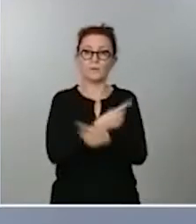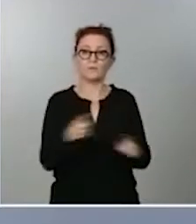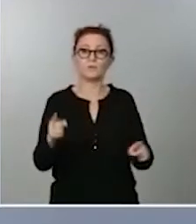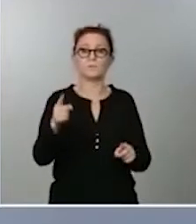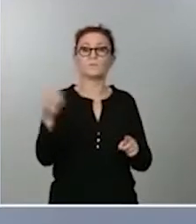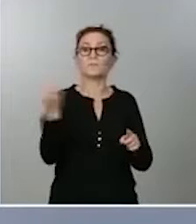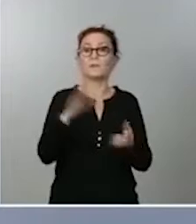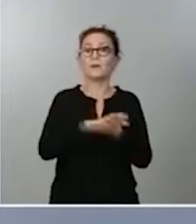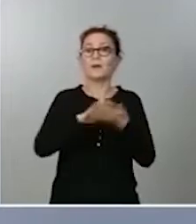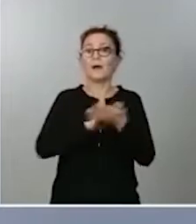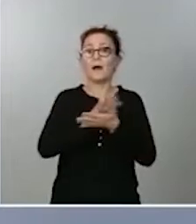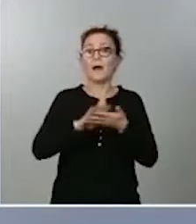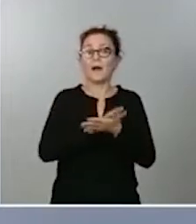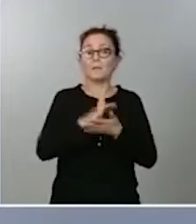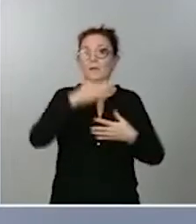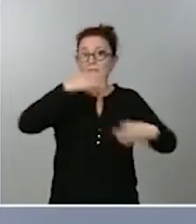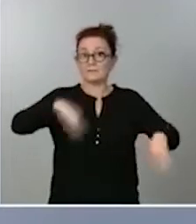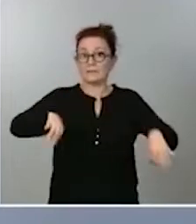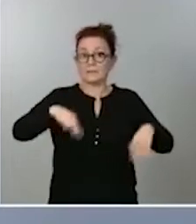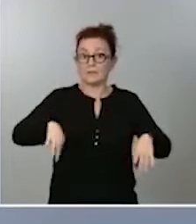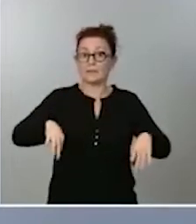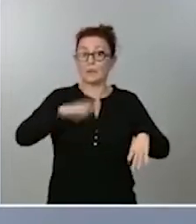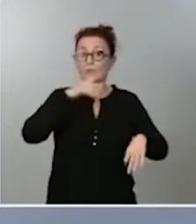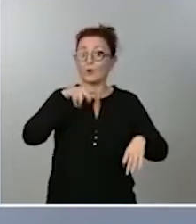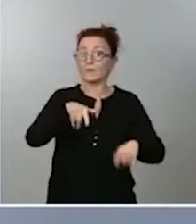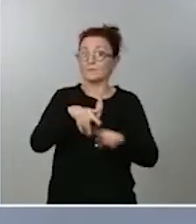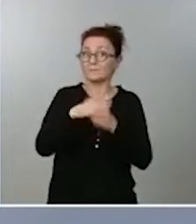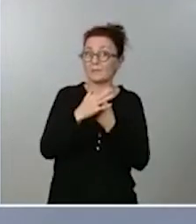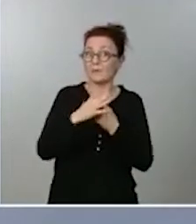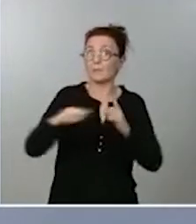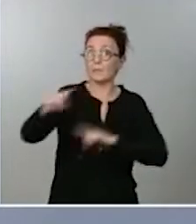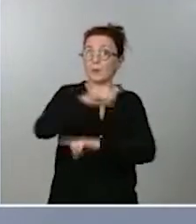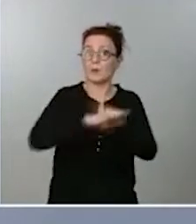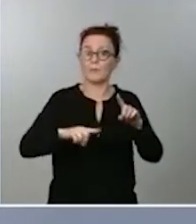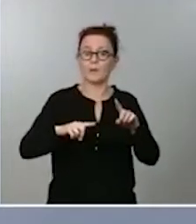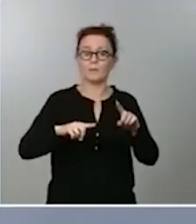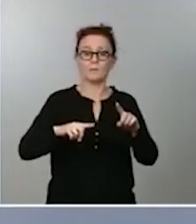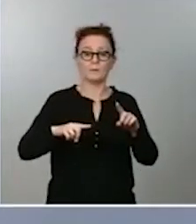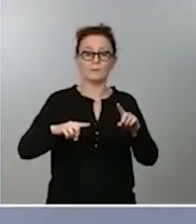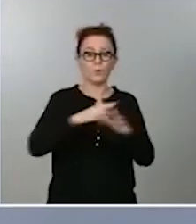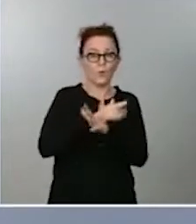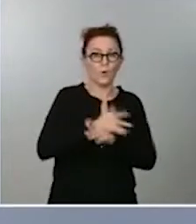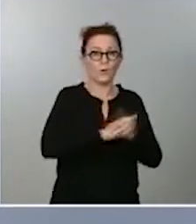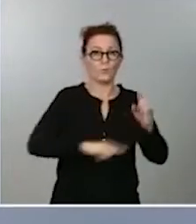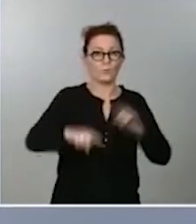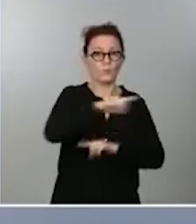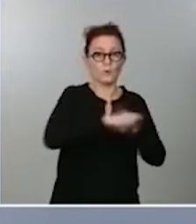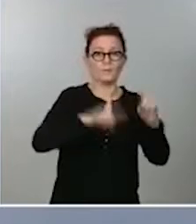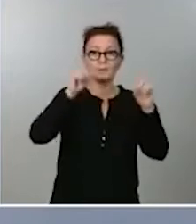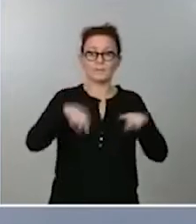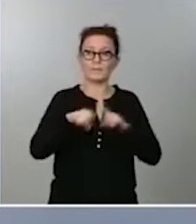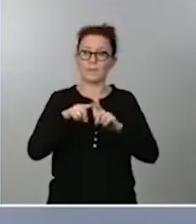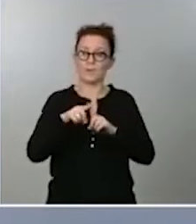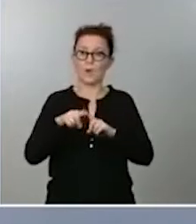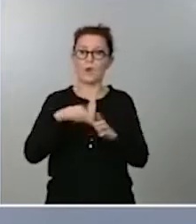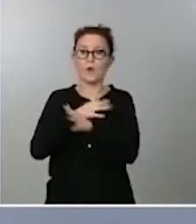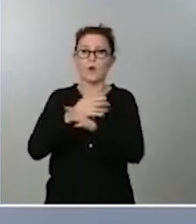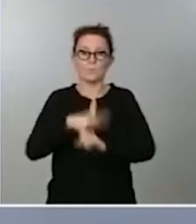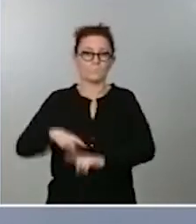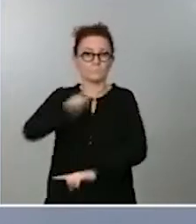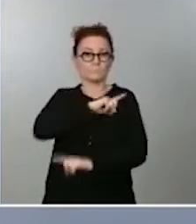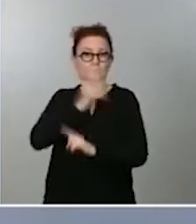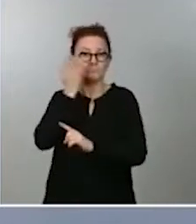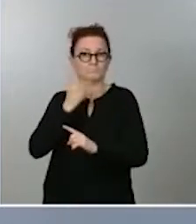humildad la problemática que aquí estamos abordando trastorno de juego juego problemático casos extremos de ludopatía en fin todos estos problemas